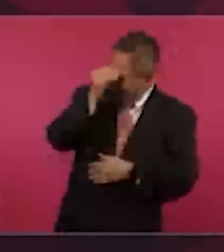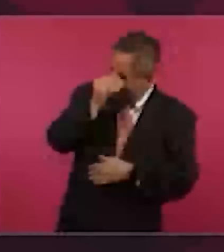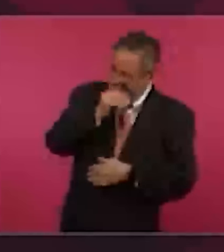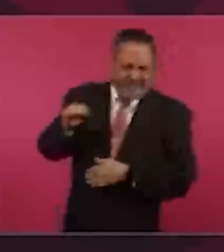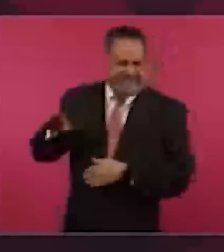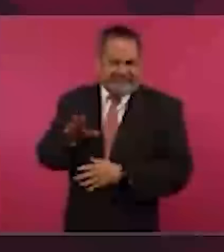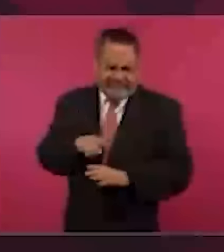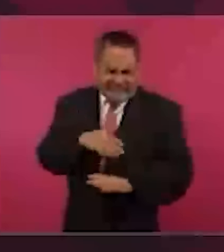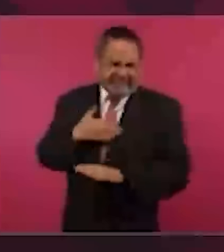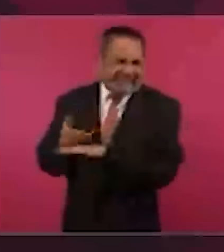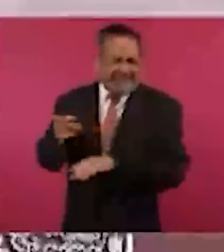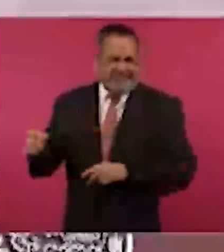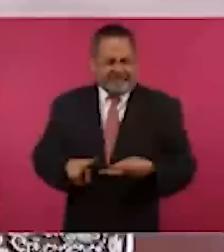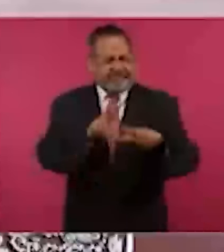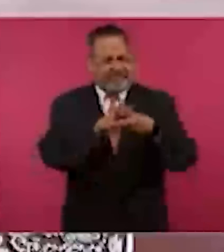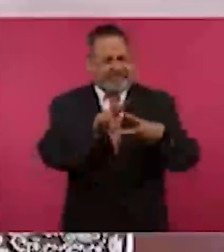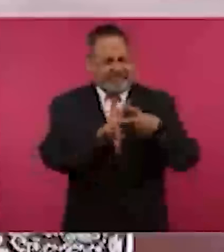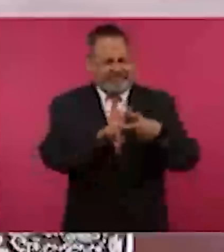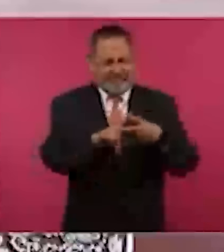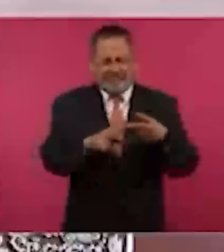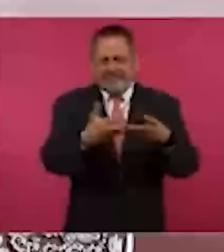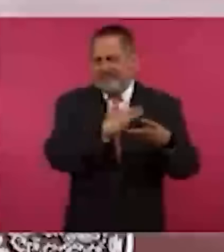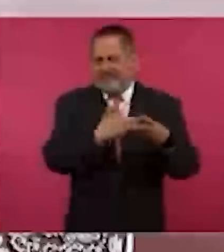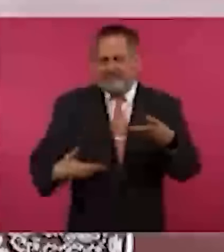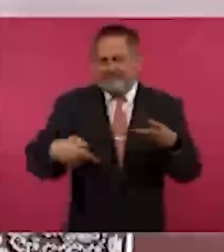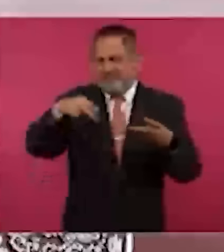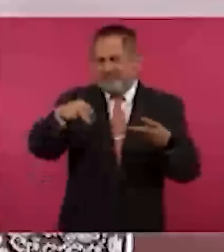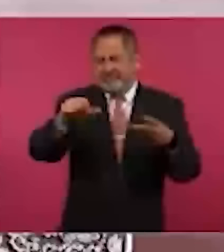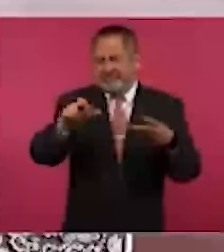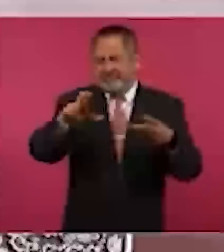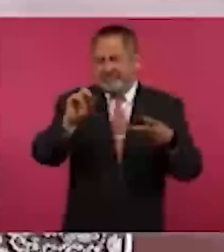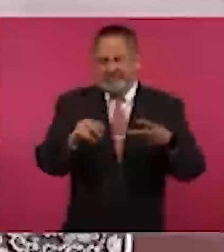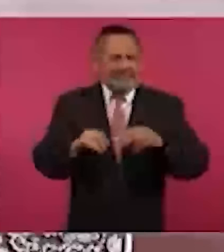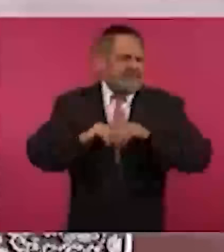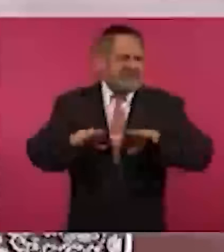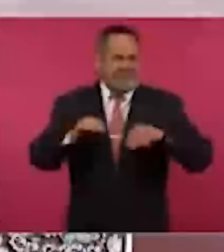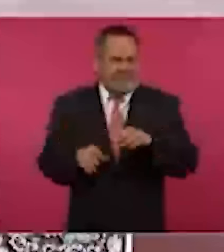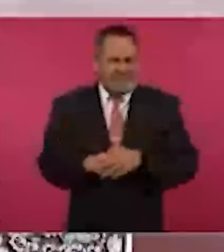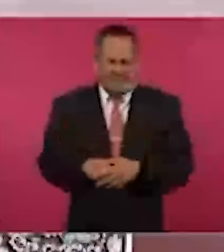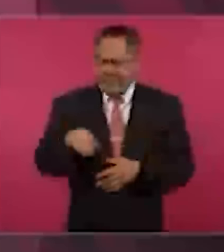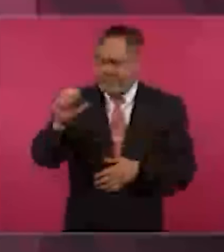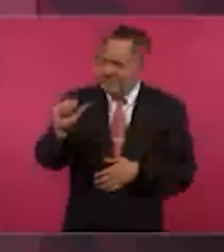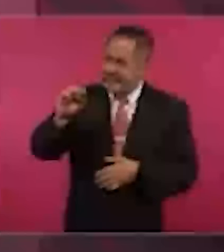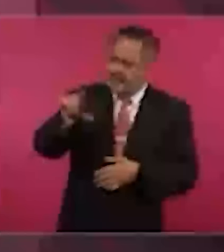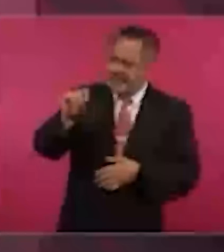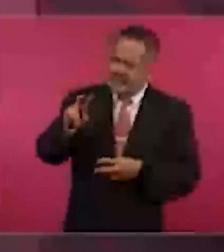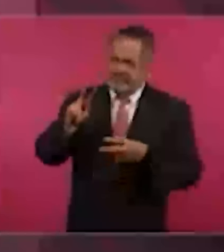presidente narco, AMLO narco,